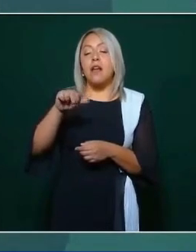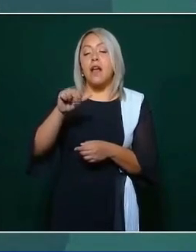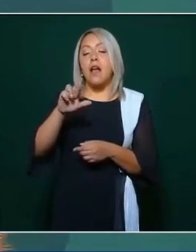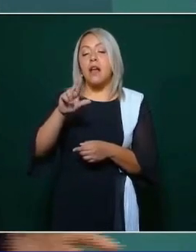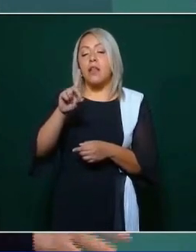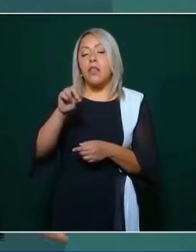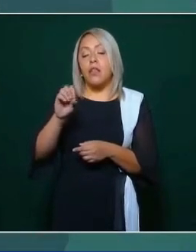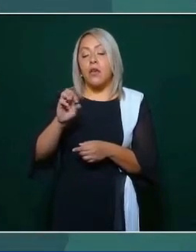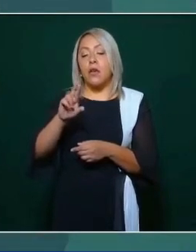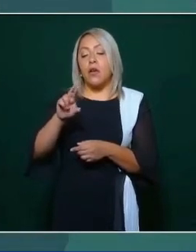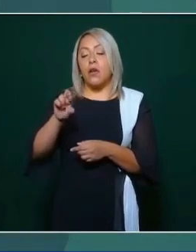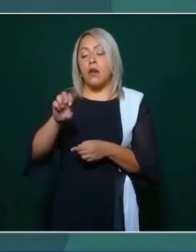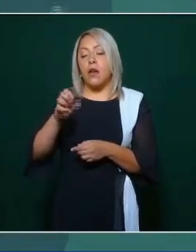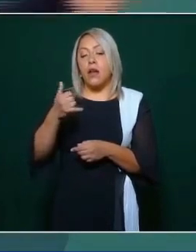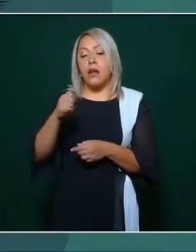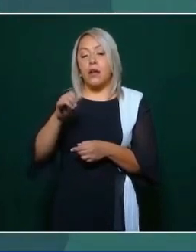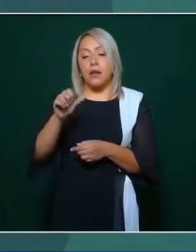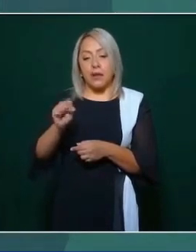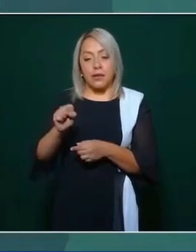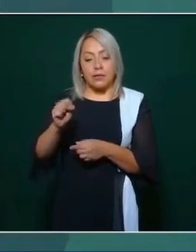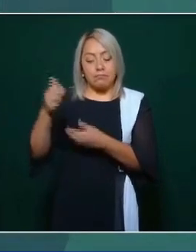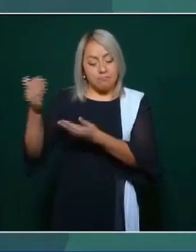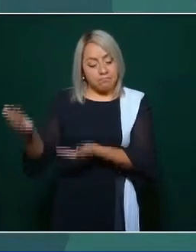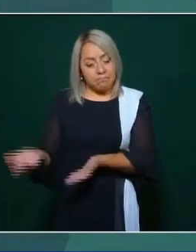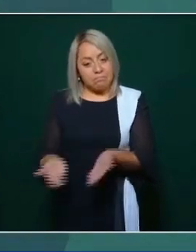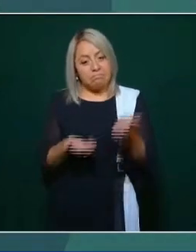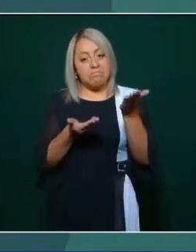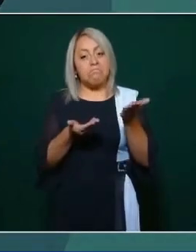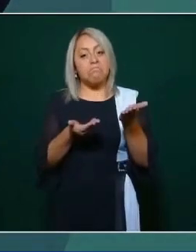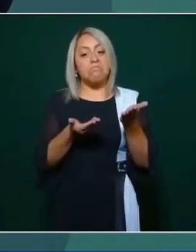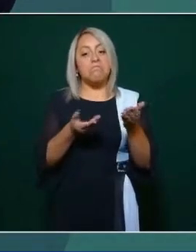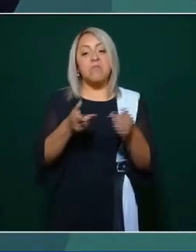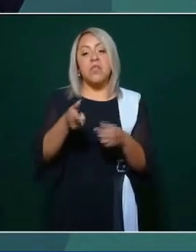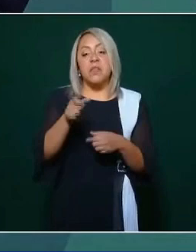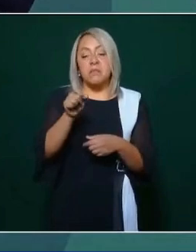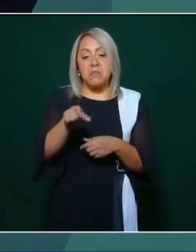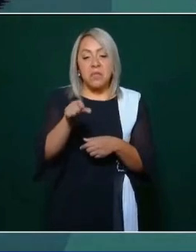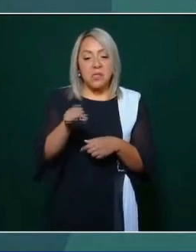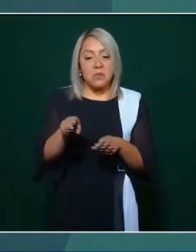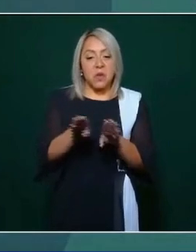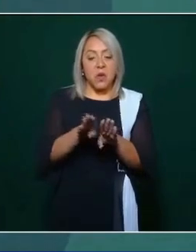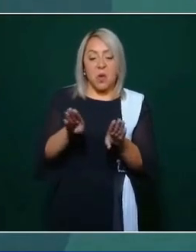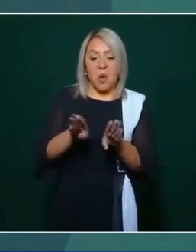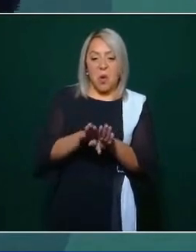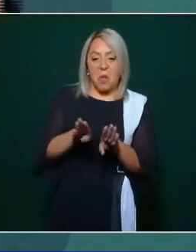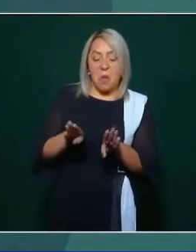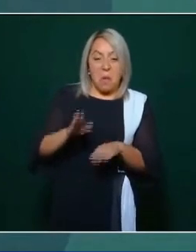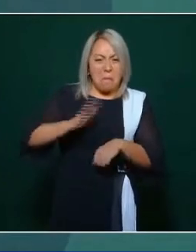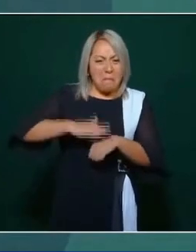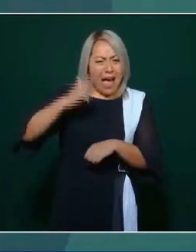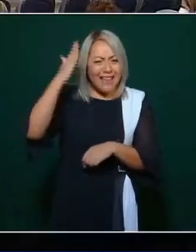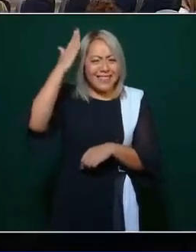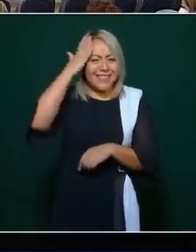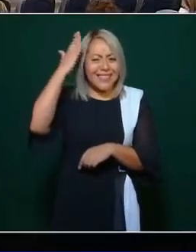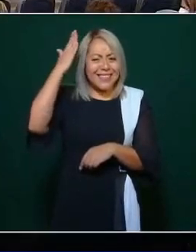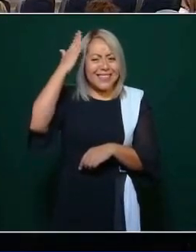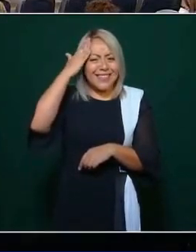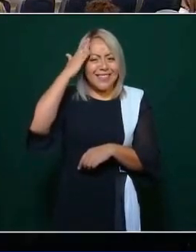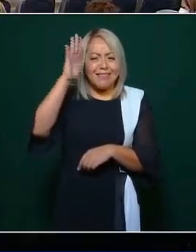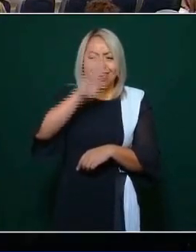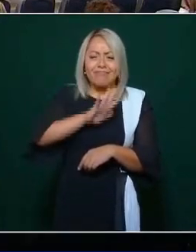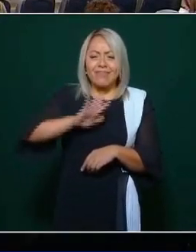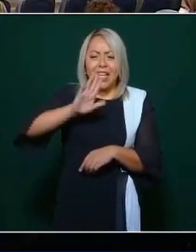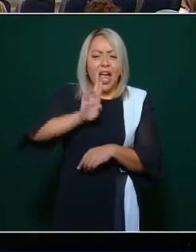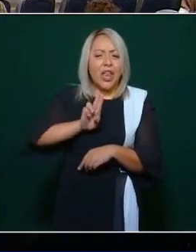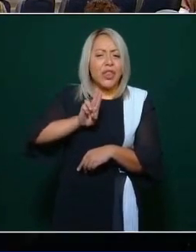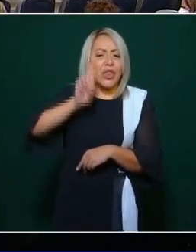y se convierte Bernardo Reyes en el procónsul del norte el hombre fuerte pero